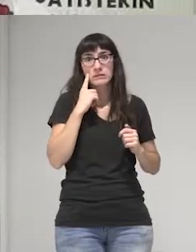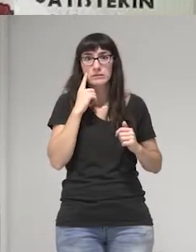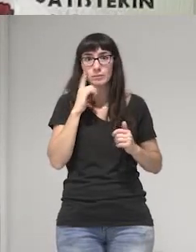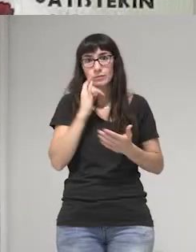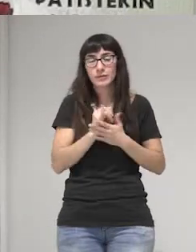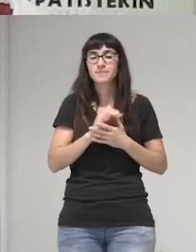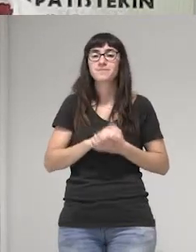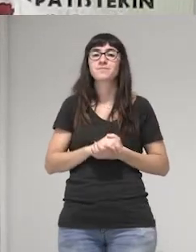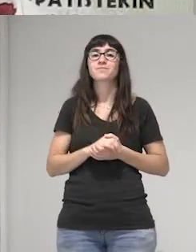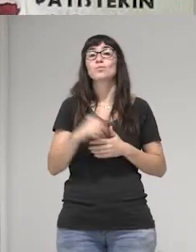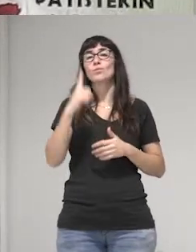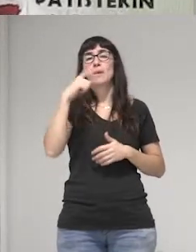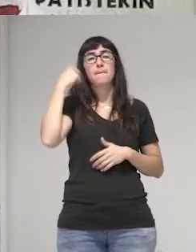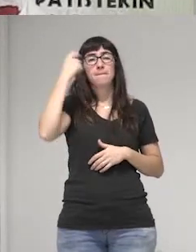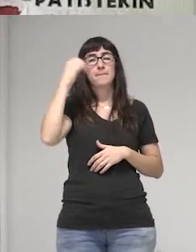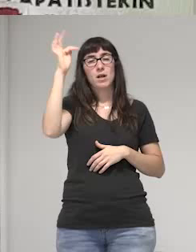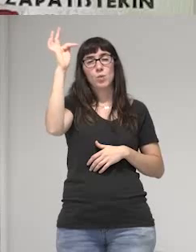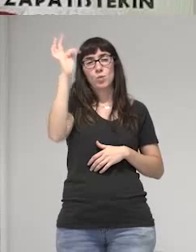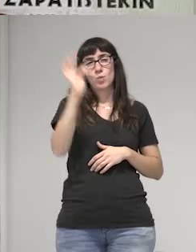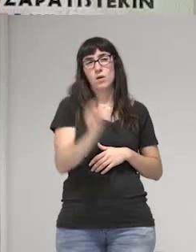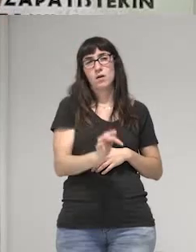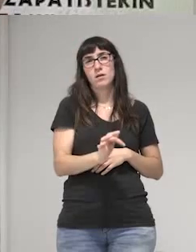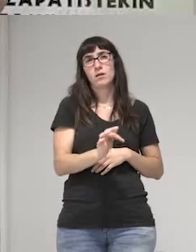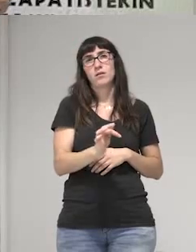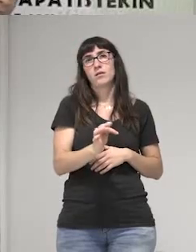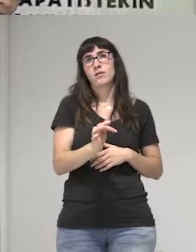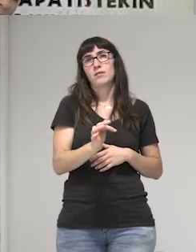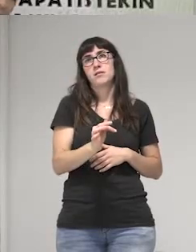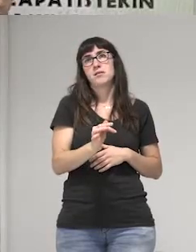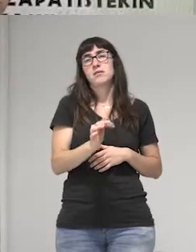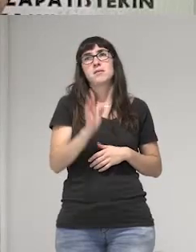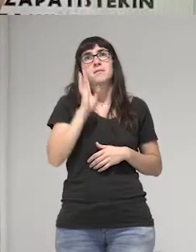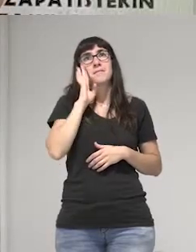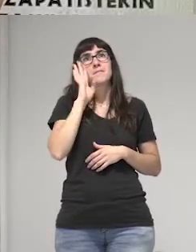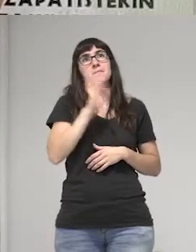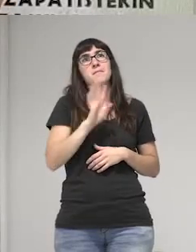hay una película que es una que fue que parece que la estaban